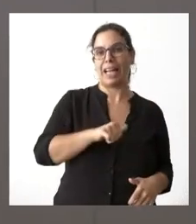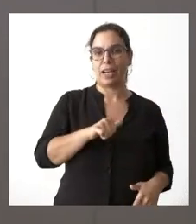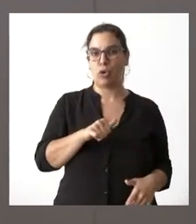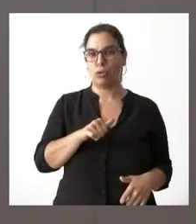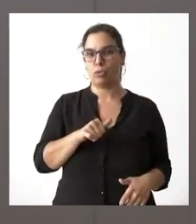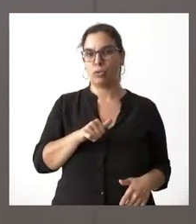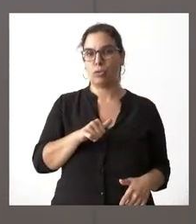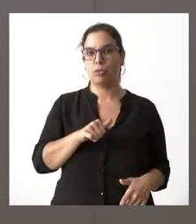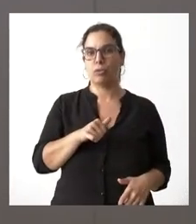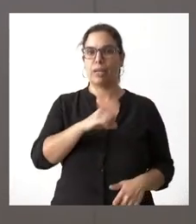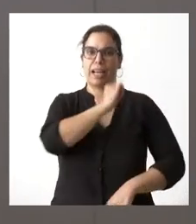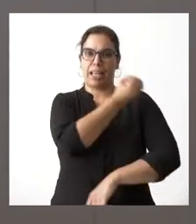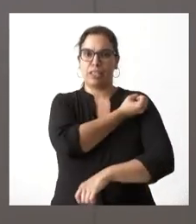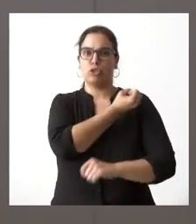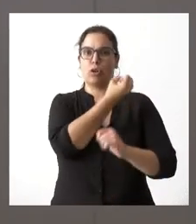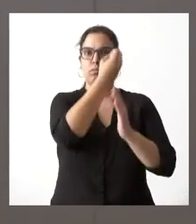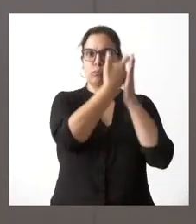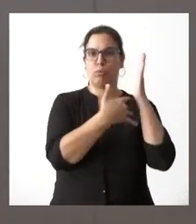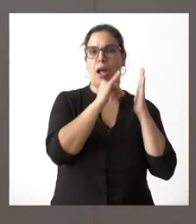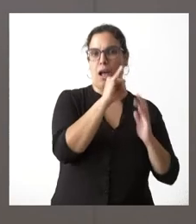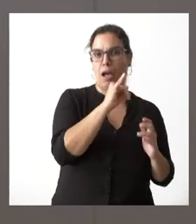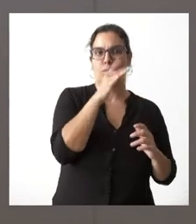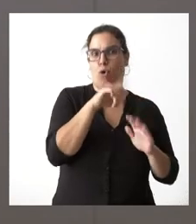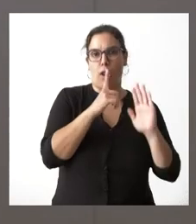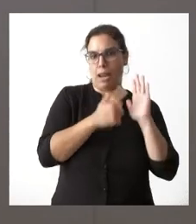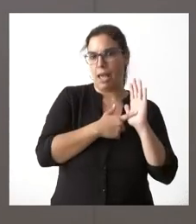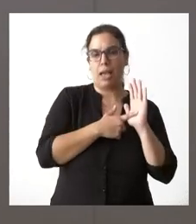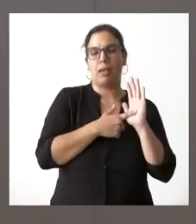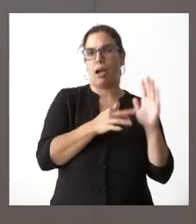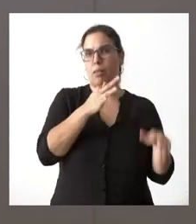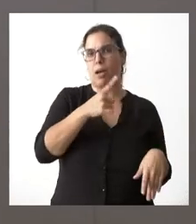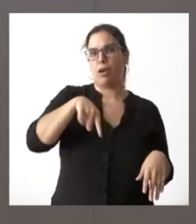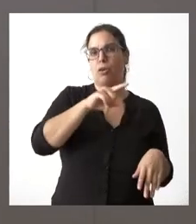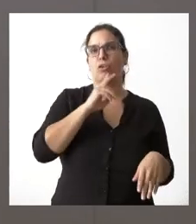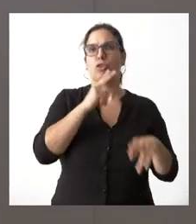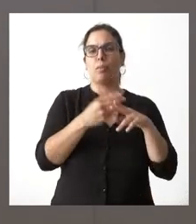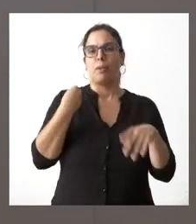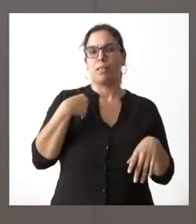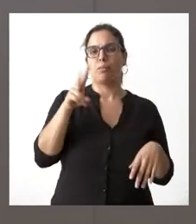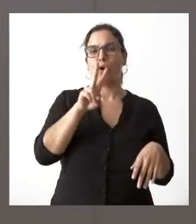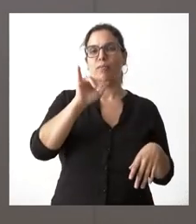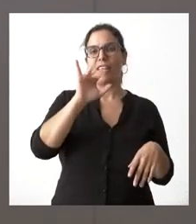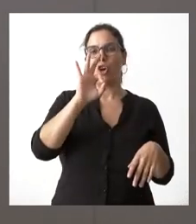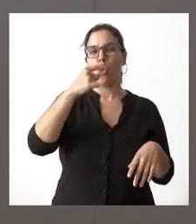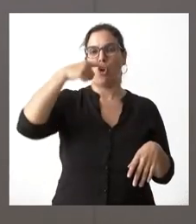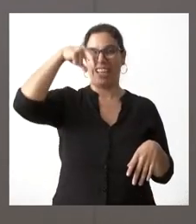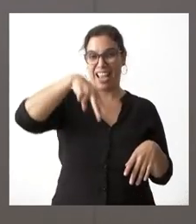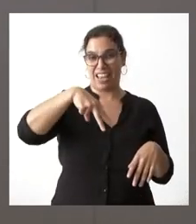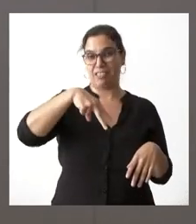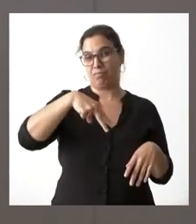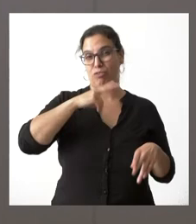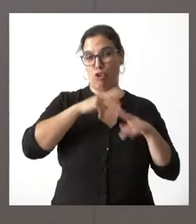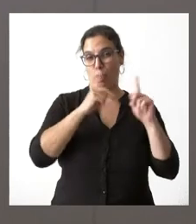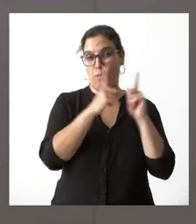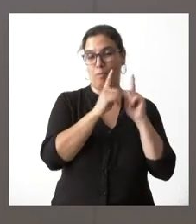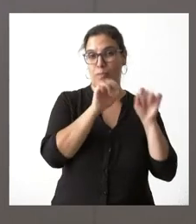porque está establecido legalmente y sí que además hay lo que ustedes llaman el biogen que ha sido comúnmente conocido y hay una